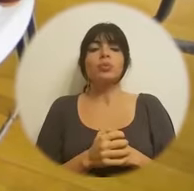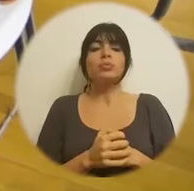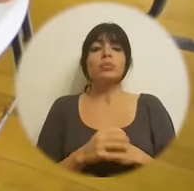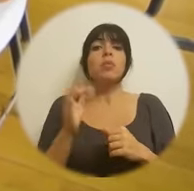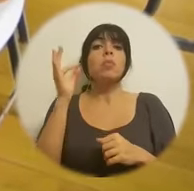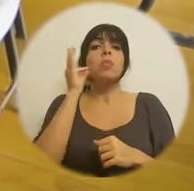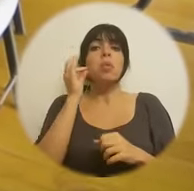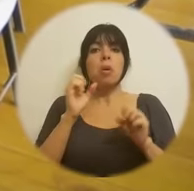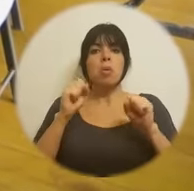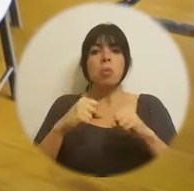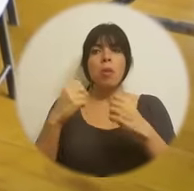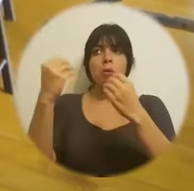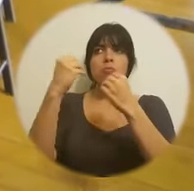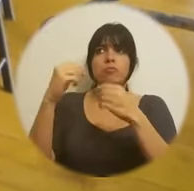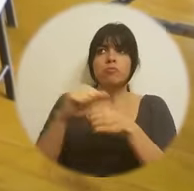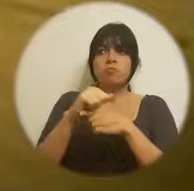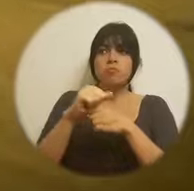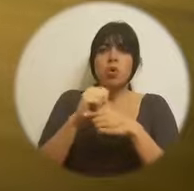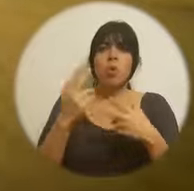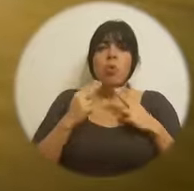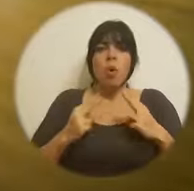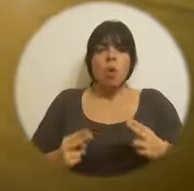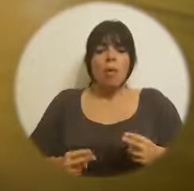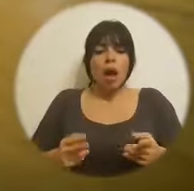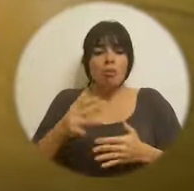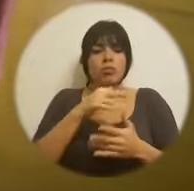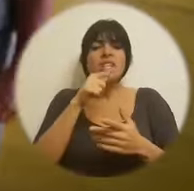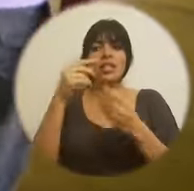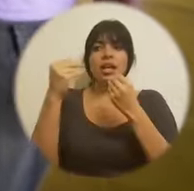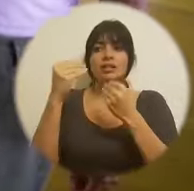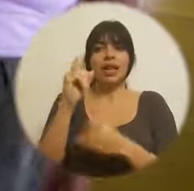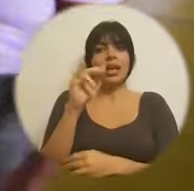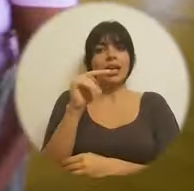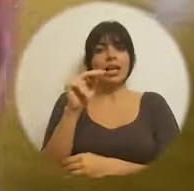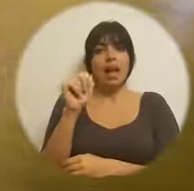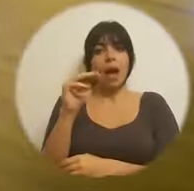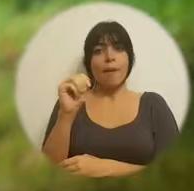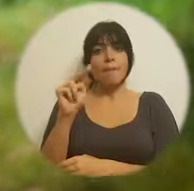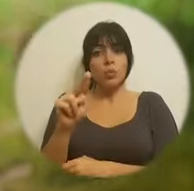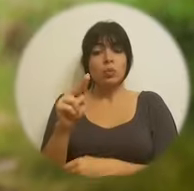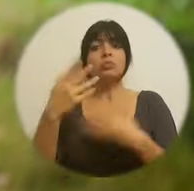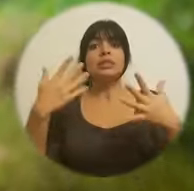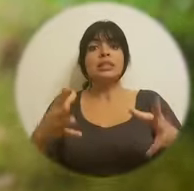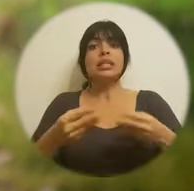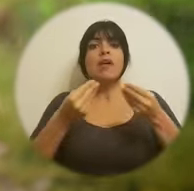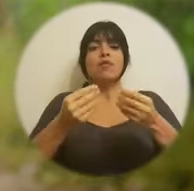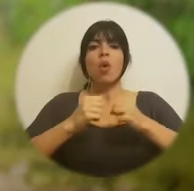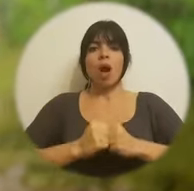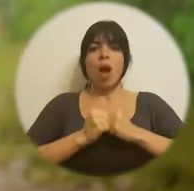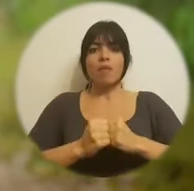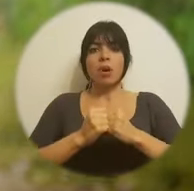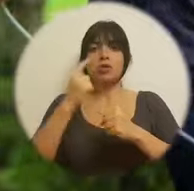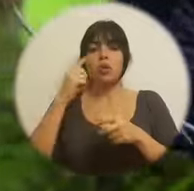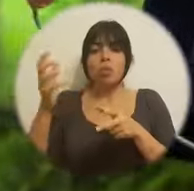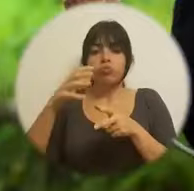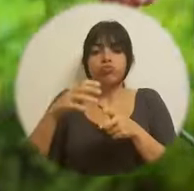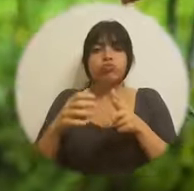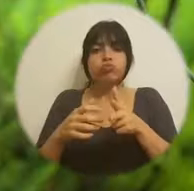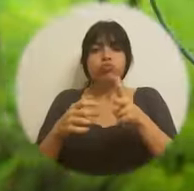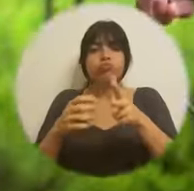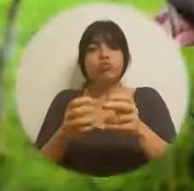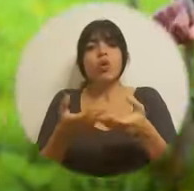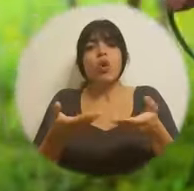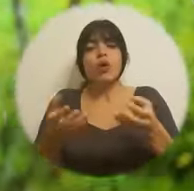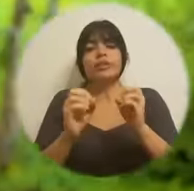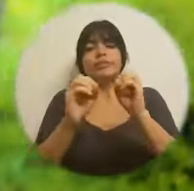Las mujeres puedan capacitarse en formación humana en coordinación con INAMU. Les hemos entregado caballo para que puedan